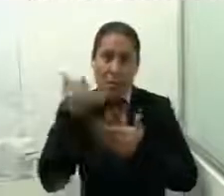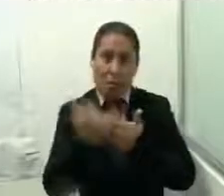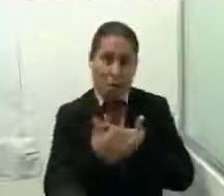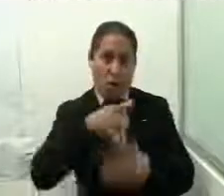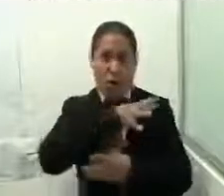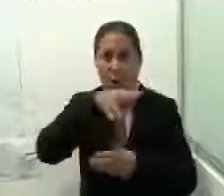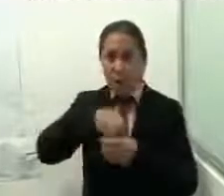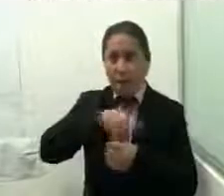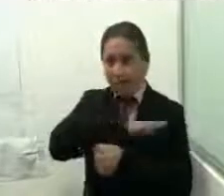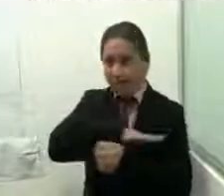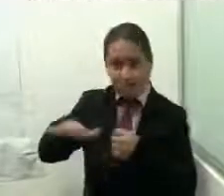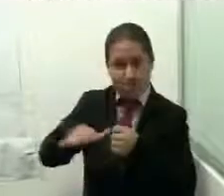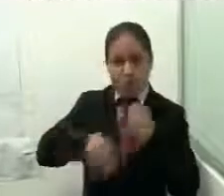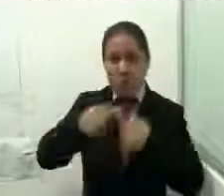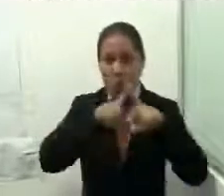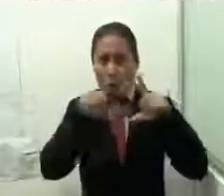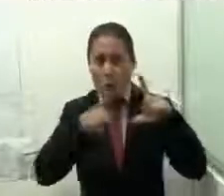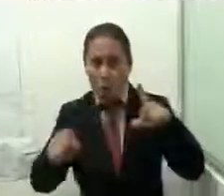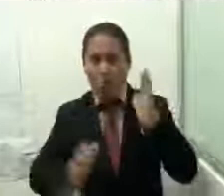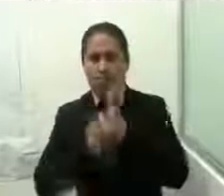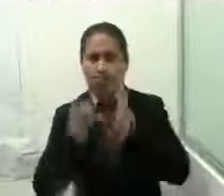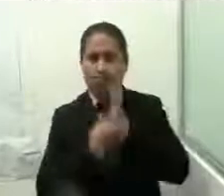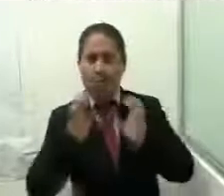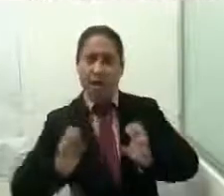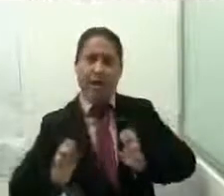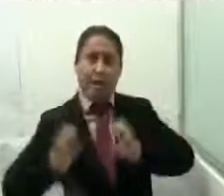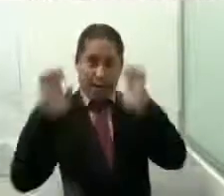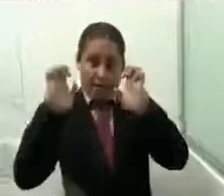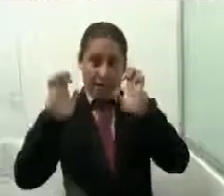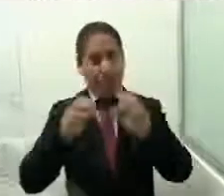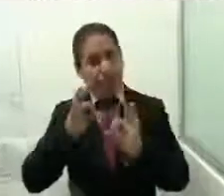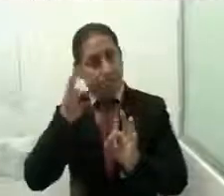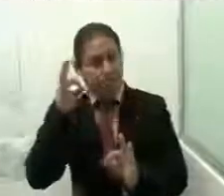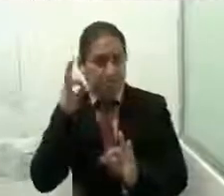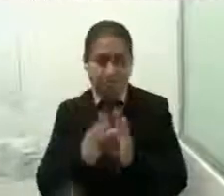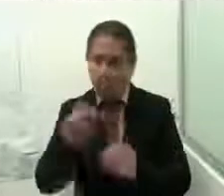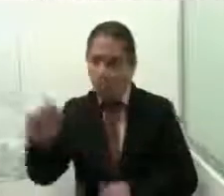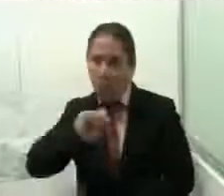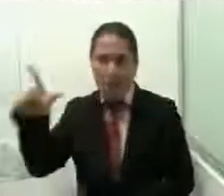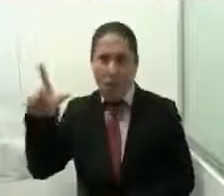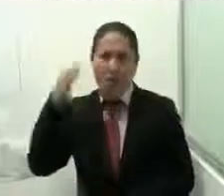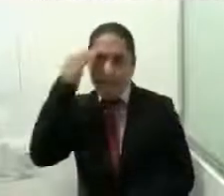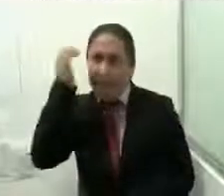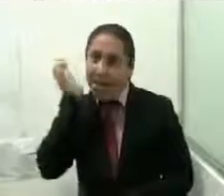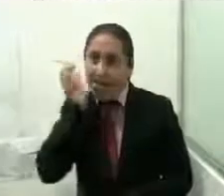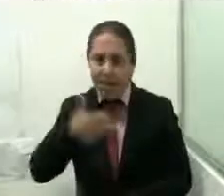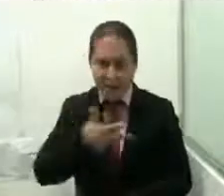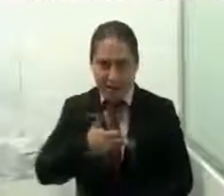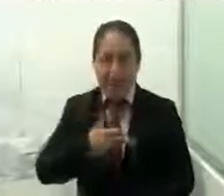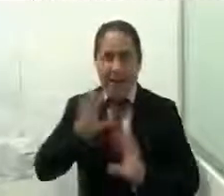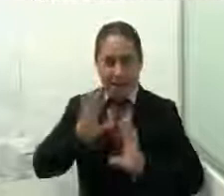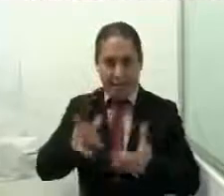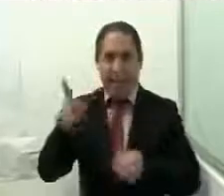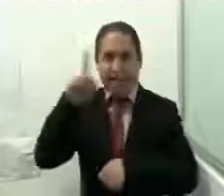República con instalaciones de primer nivel, ubicado en el municipio de San Cristóbal de las Casas, el cual fue inaugurado en el marco del Día